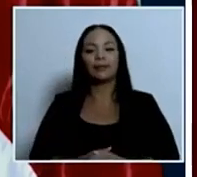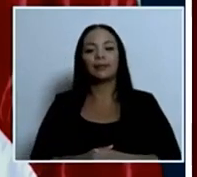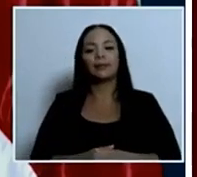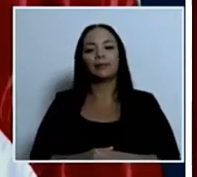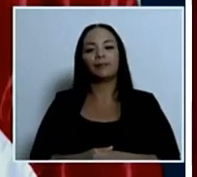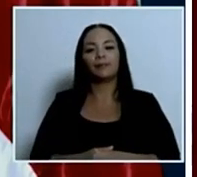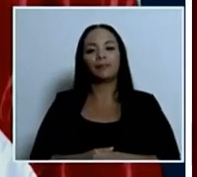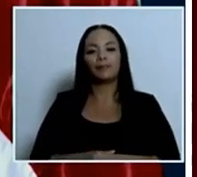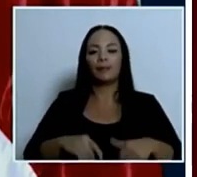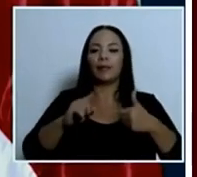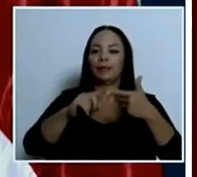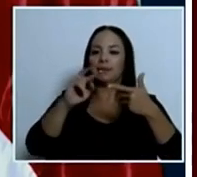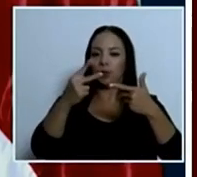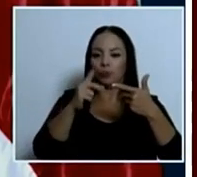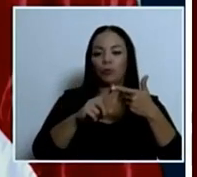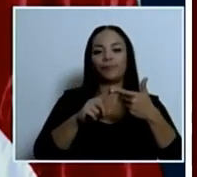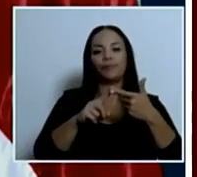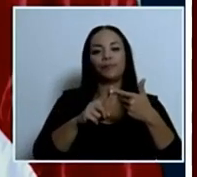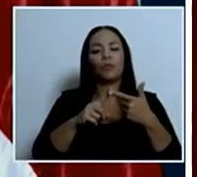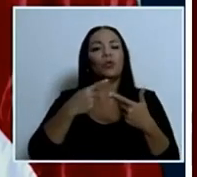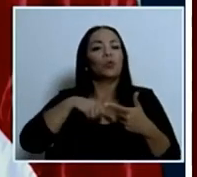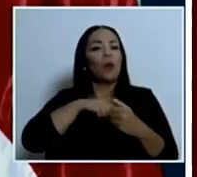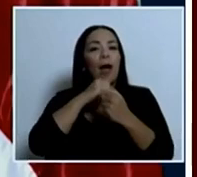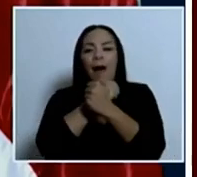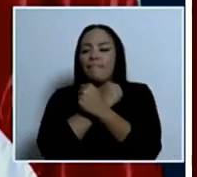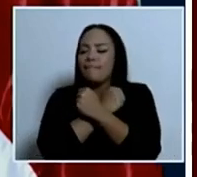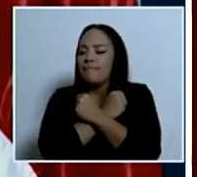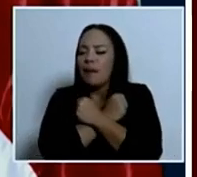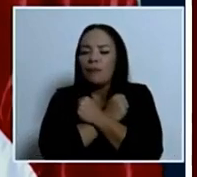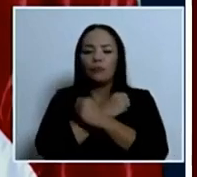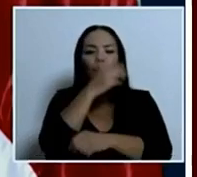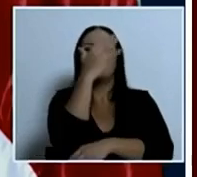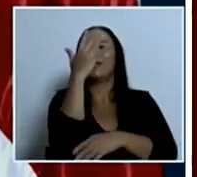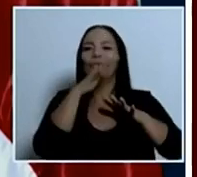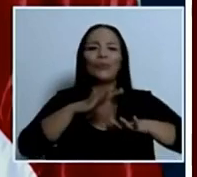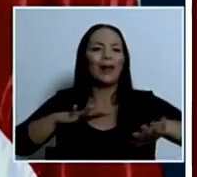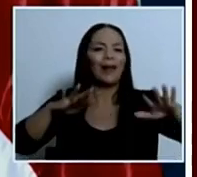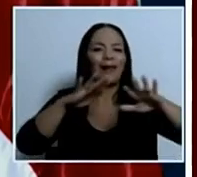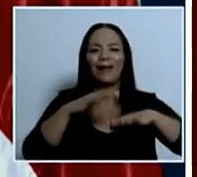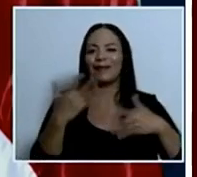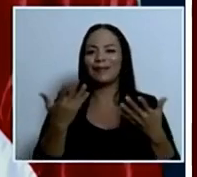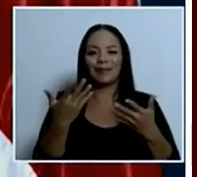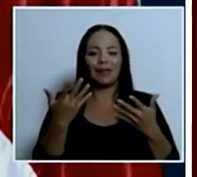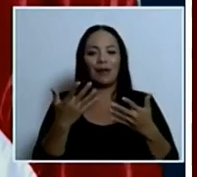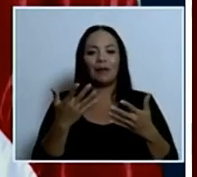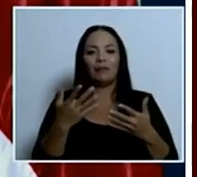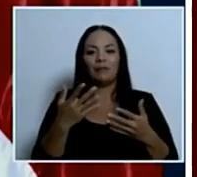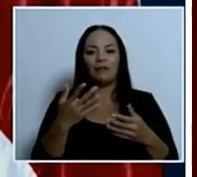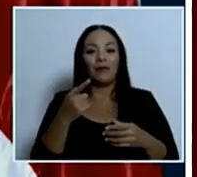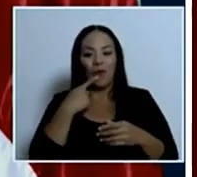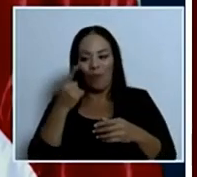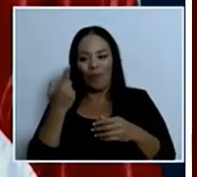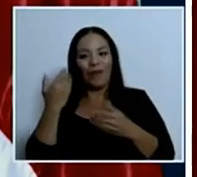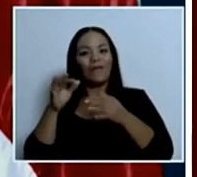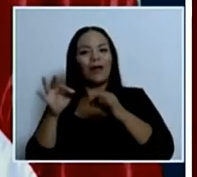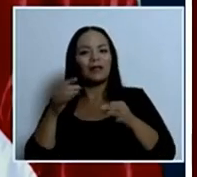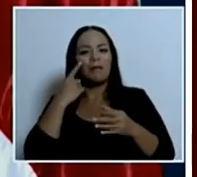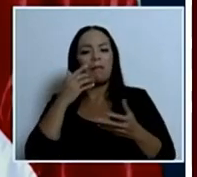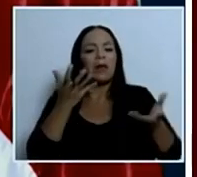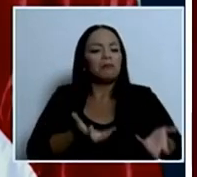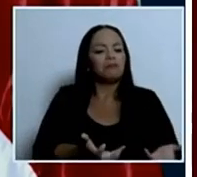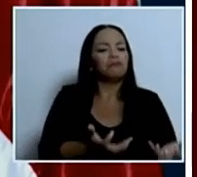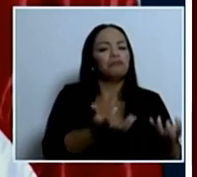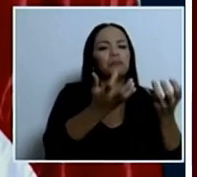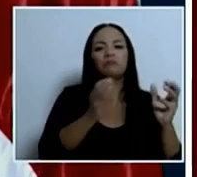Segundo, porque amamos la madre naturaleza. ¿Para qué tractores sin violines? ¿Para qué riqueza sin